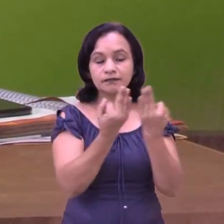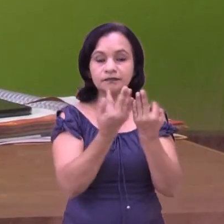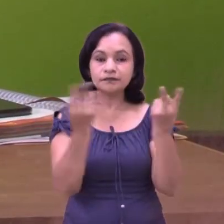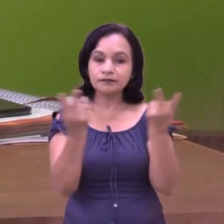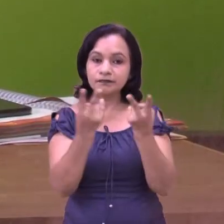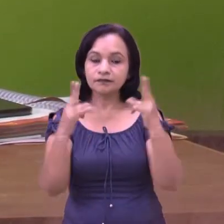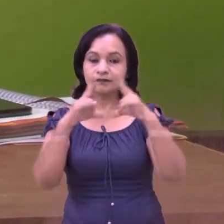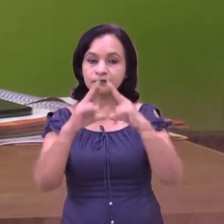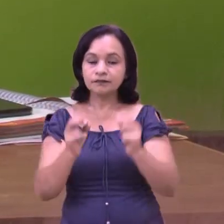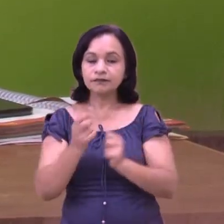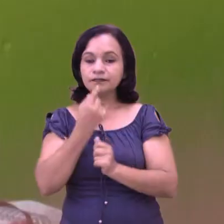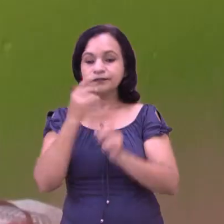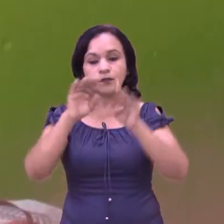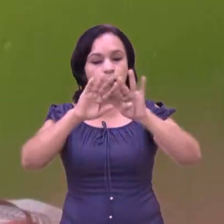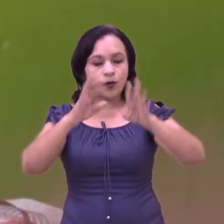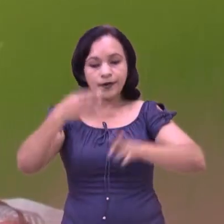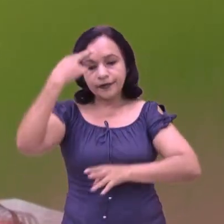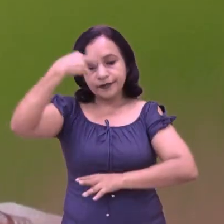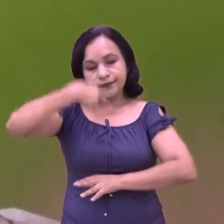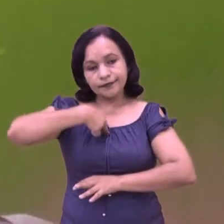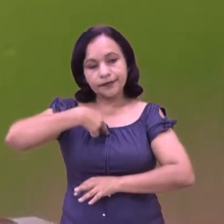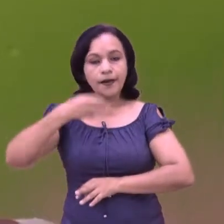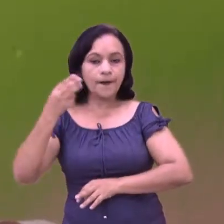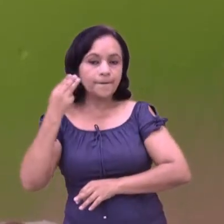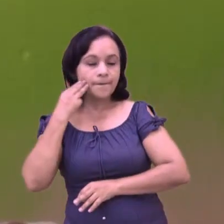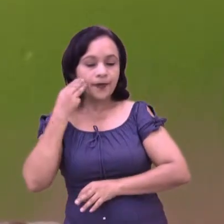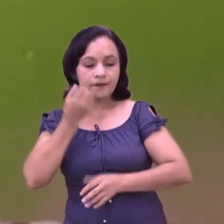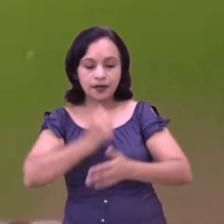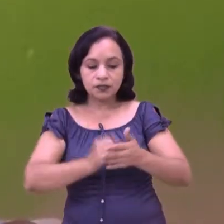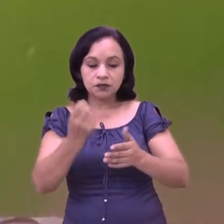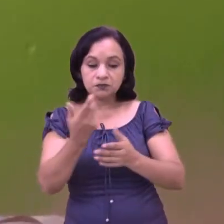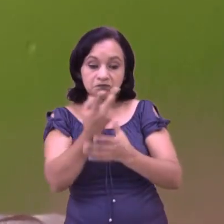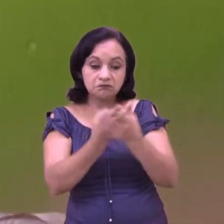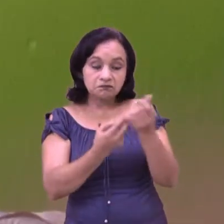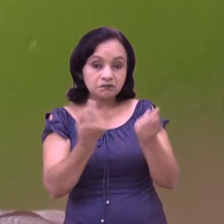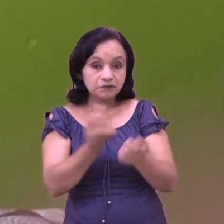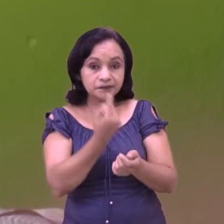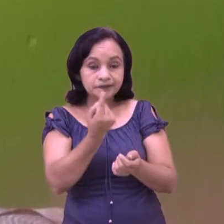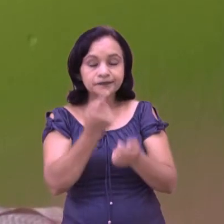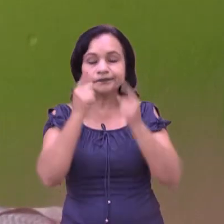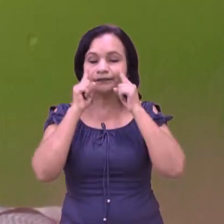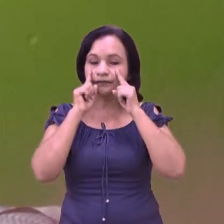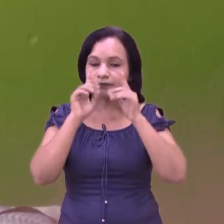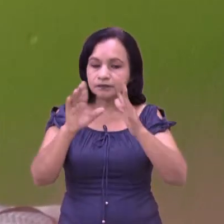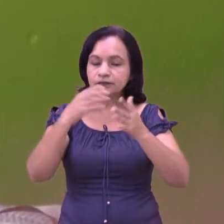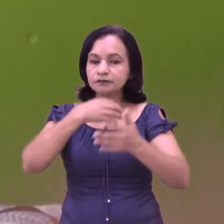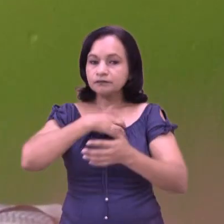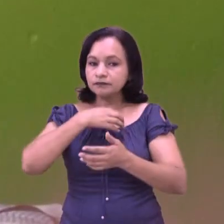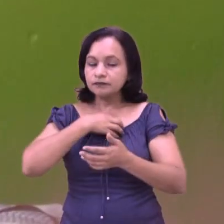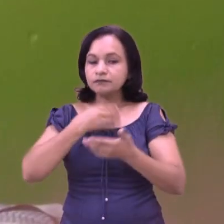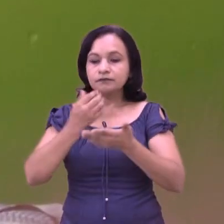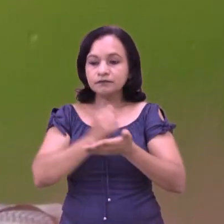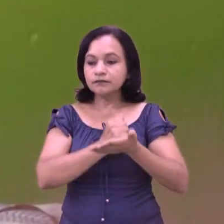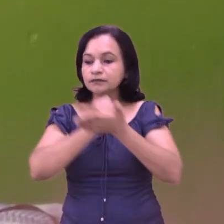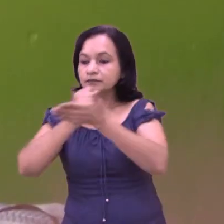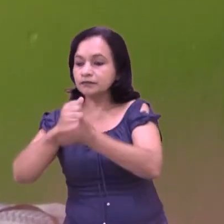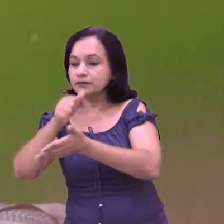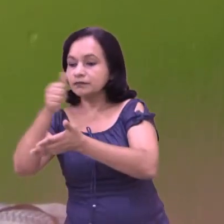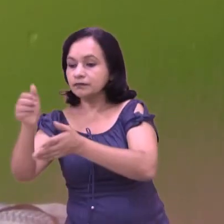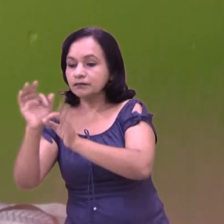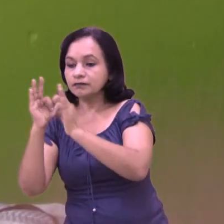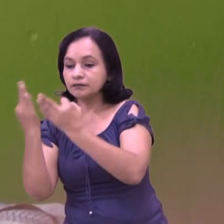compuestas de mujeres, ¿verdad? Y desde el tema de la autoprotección, el tema de la solidaridad entre las familias,